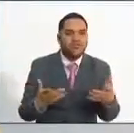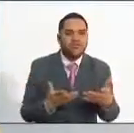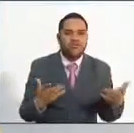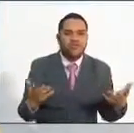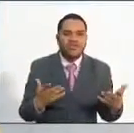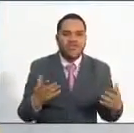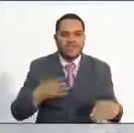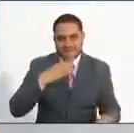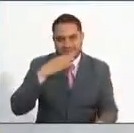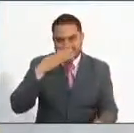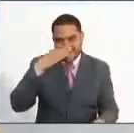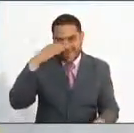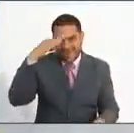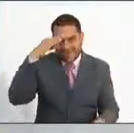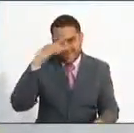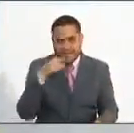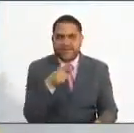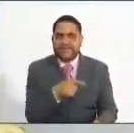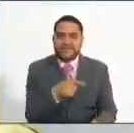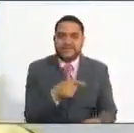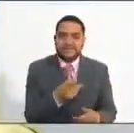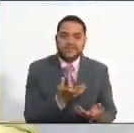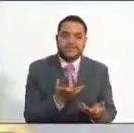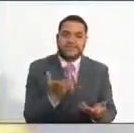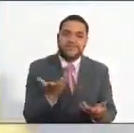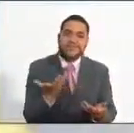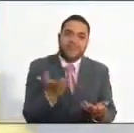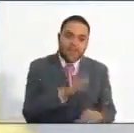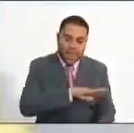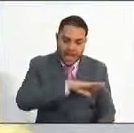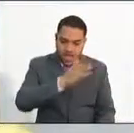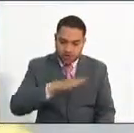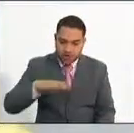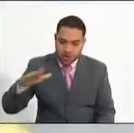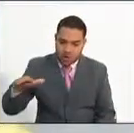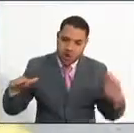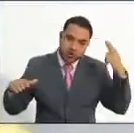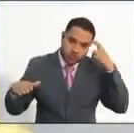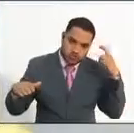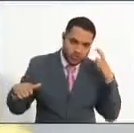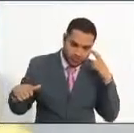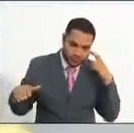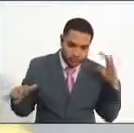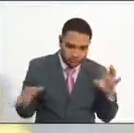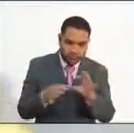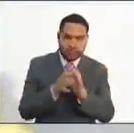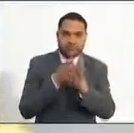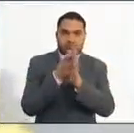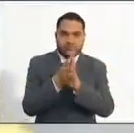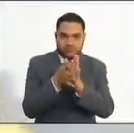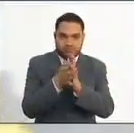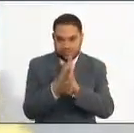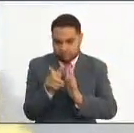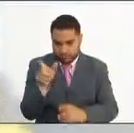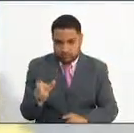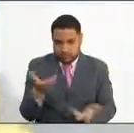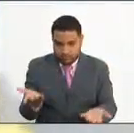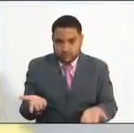primavera. a Medellín, en la territorial Antioquia, Chocó. El ingeniero Julio Restrepo tiene una inquietud. Adelante, señor ingeniero.